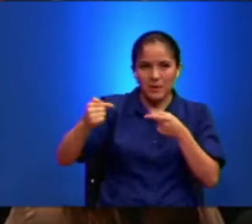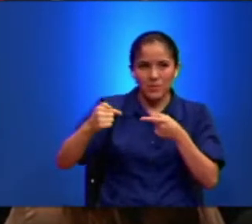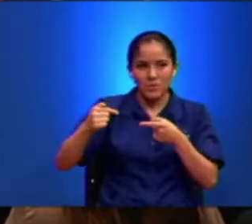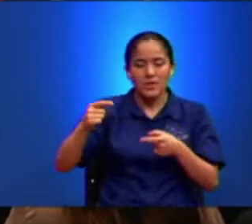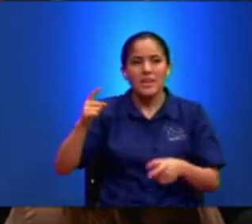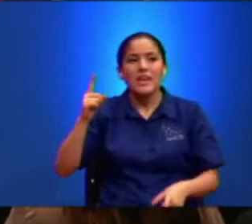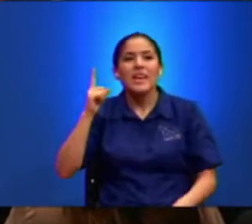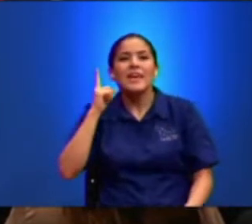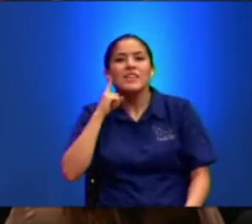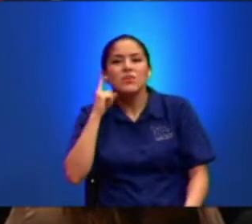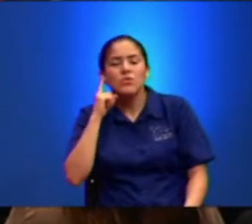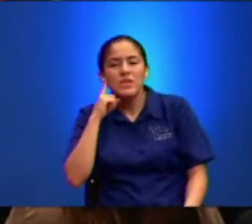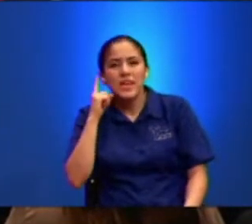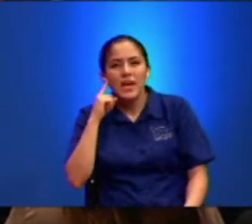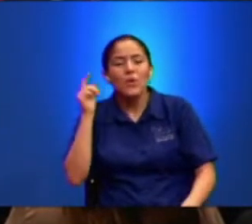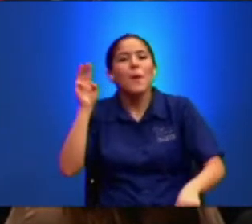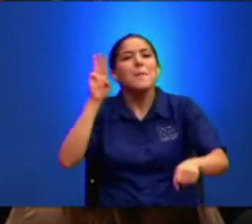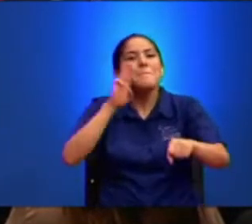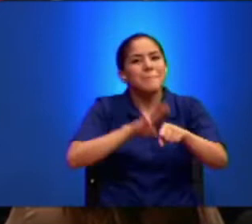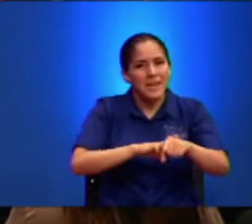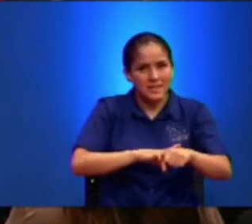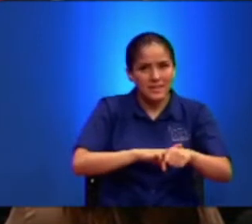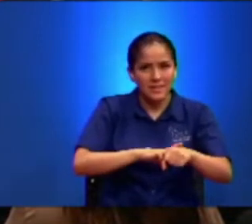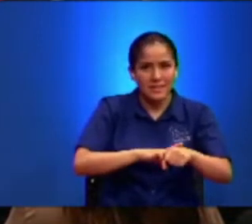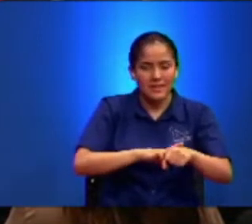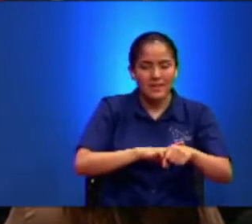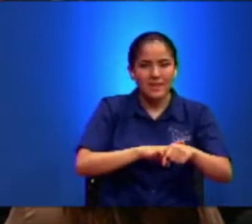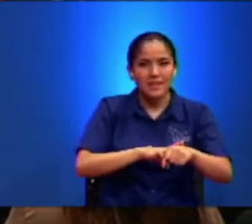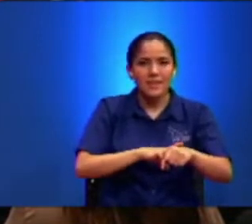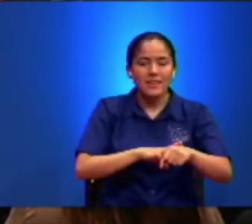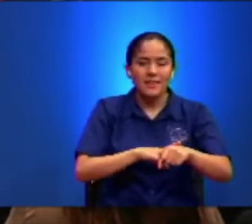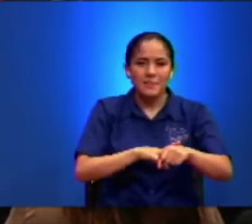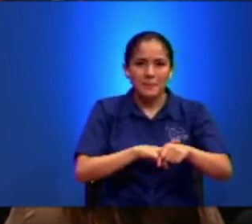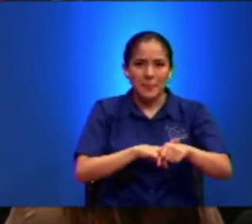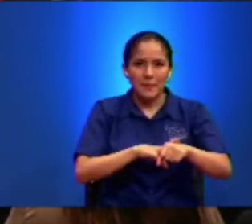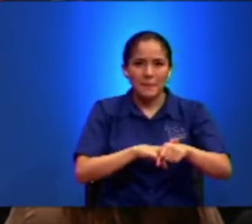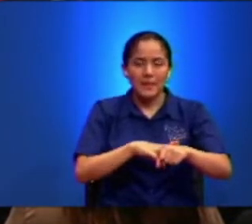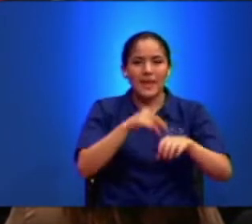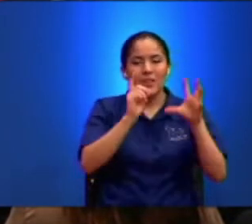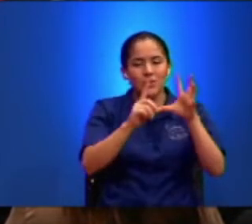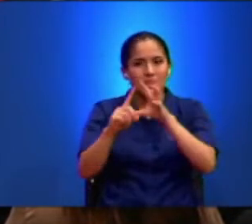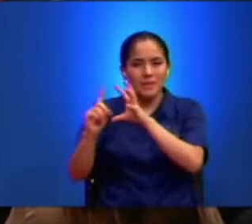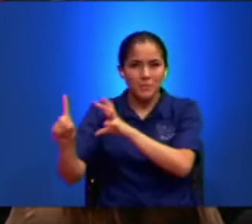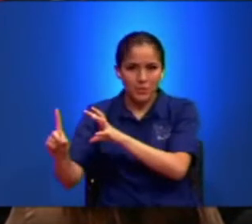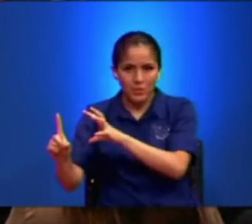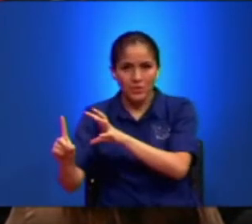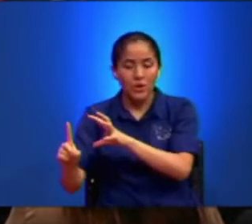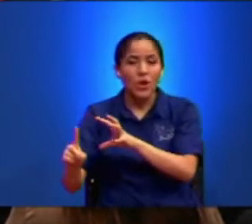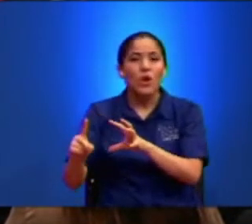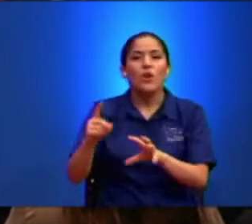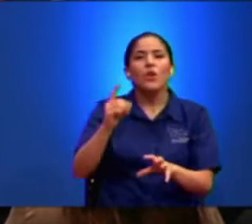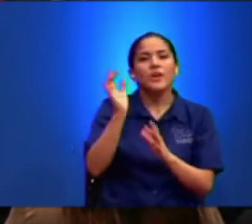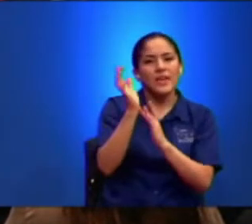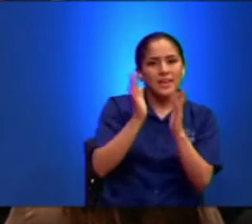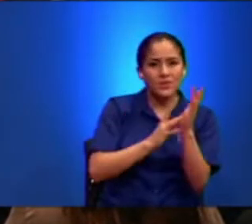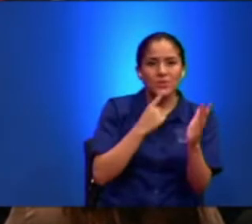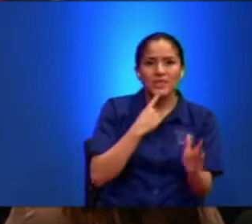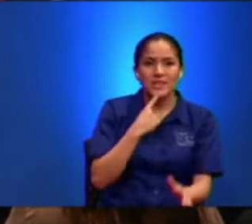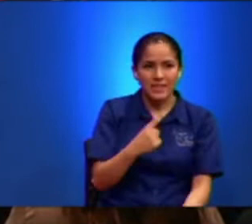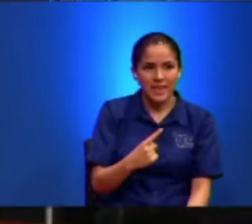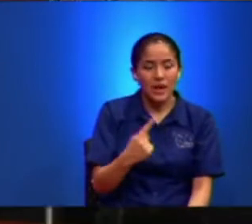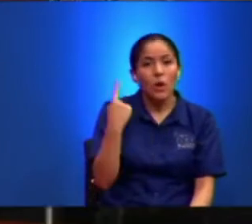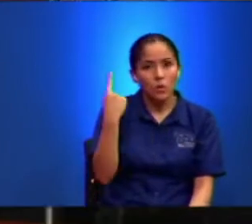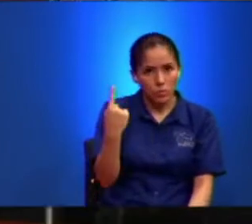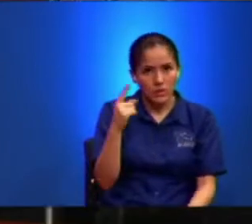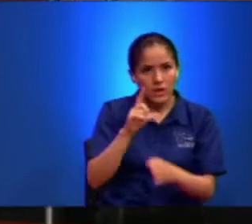Oyeron Más Que Los Disípulos Los Detalles De Lo Que El Señor Había Dicho Es Una Cosa